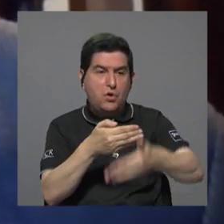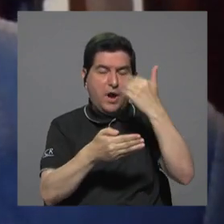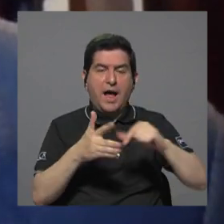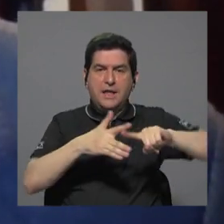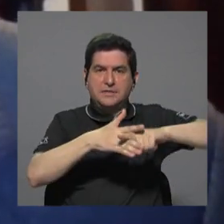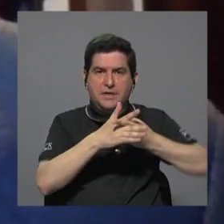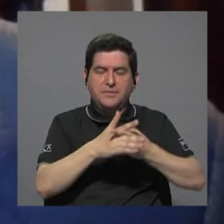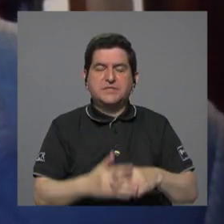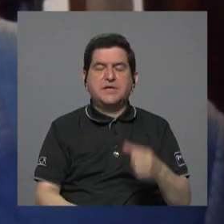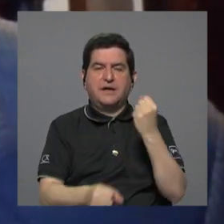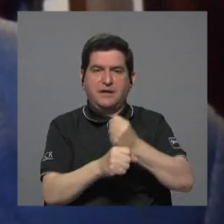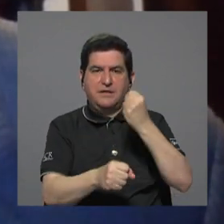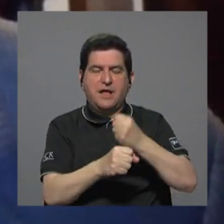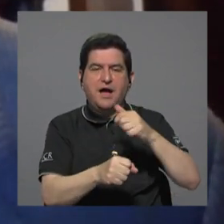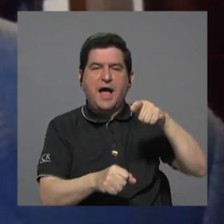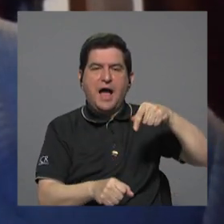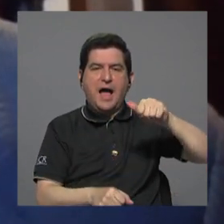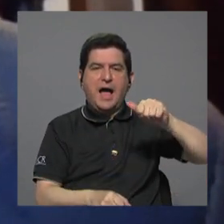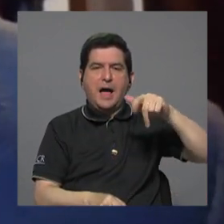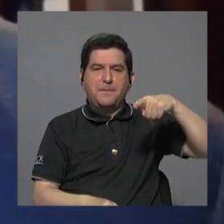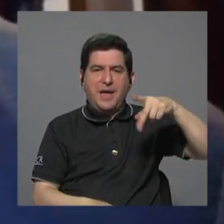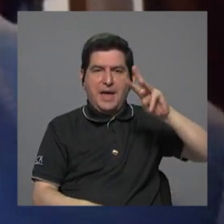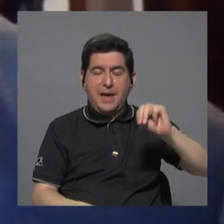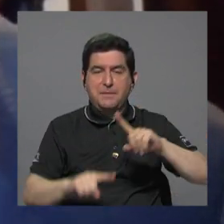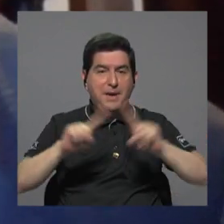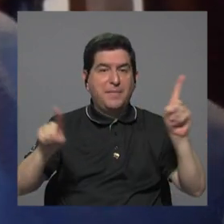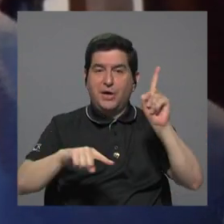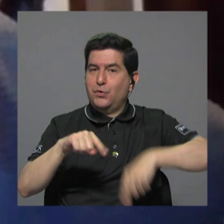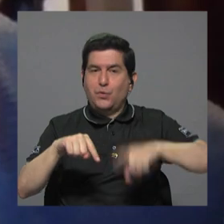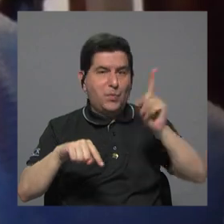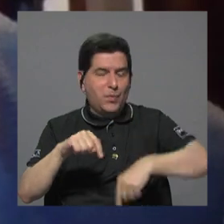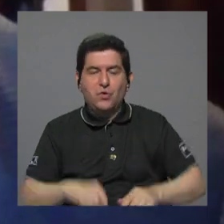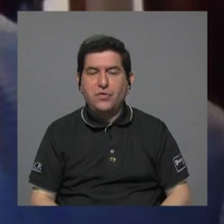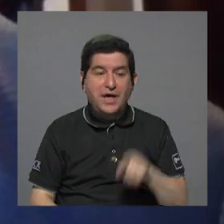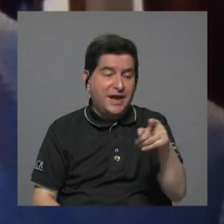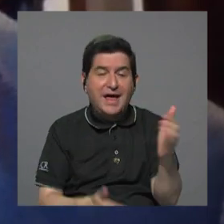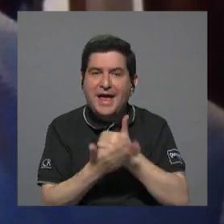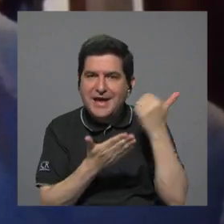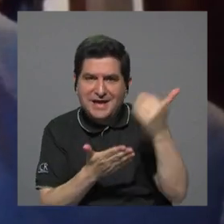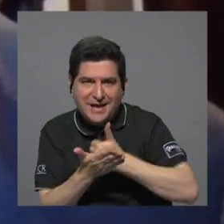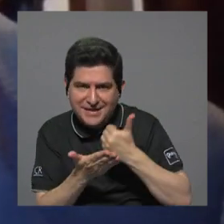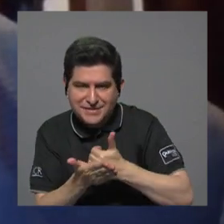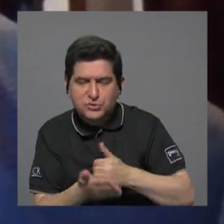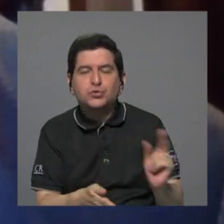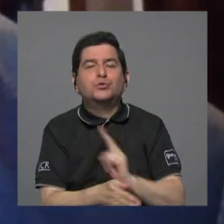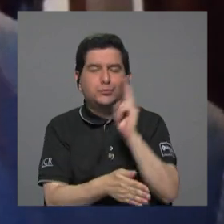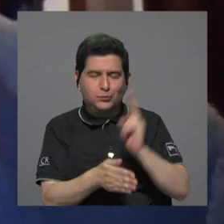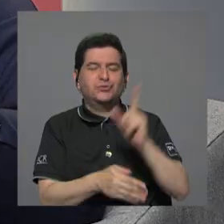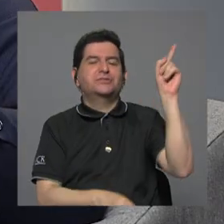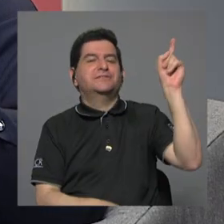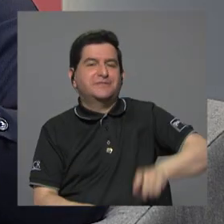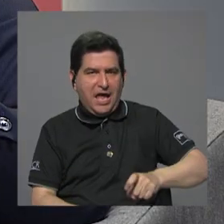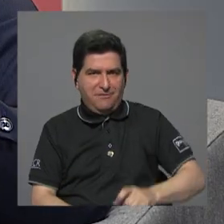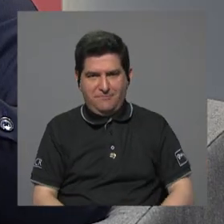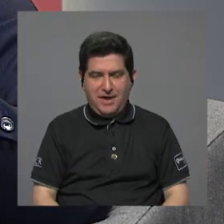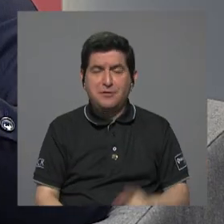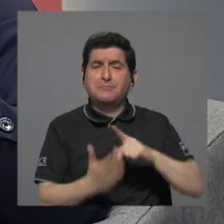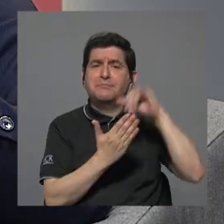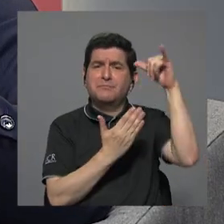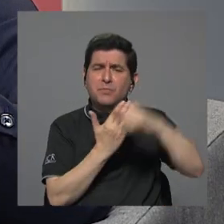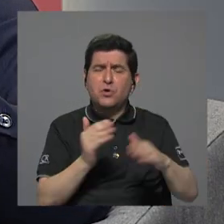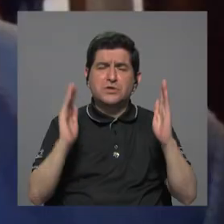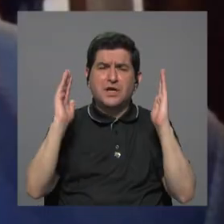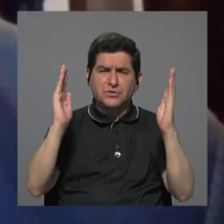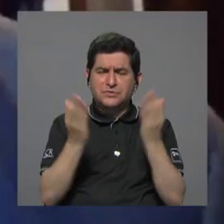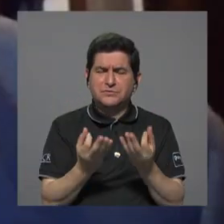entrada de operaciones de APM y no se logró y entonces esos recursos se deben utilizar para hacer proyectos de